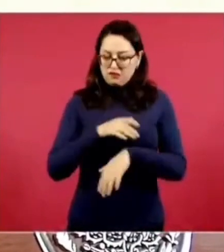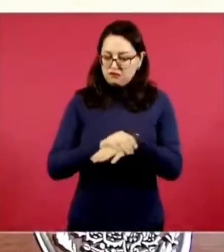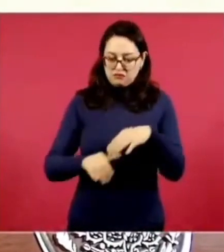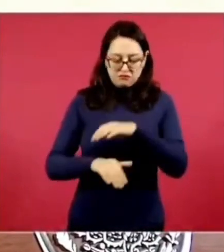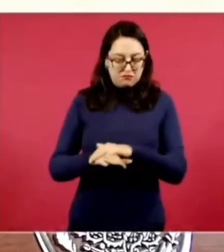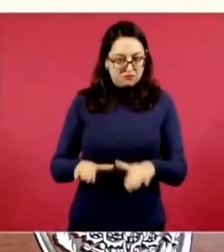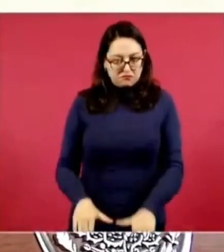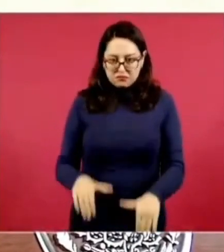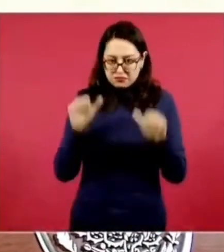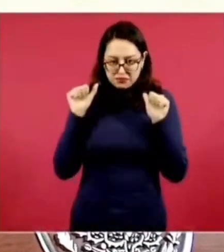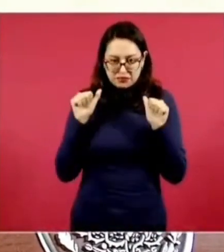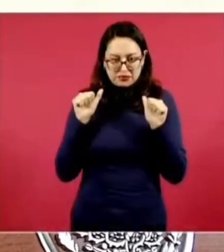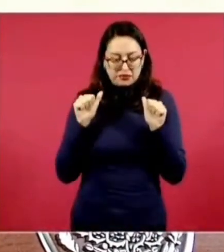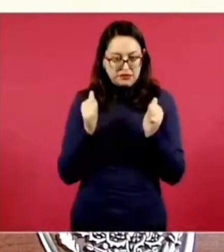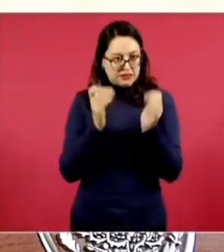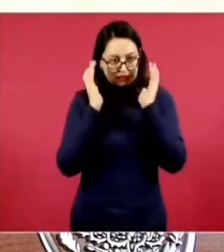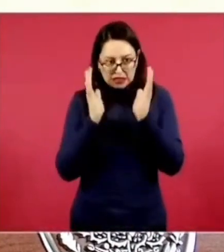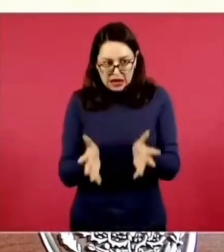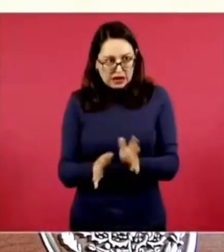este es el momento